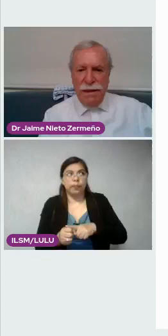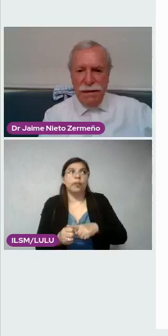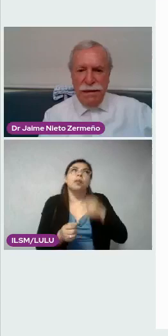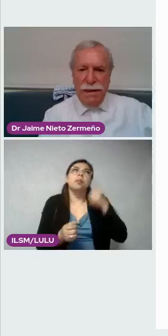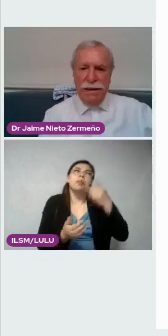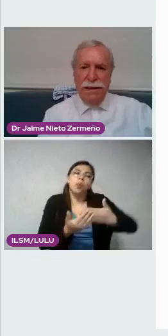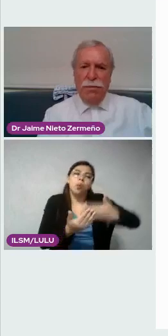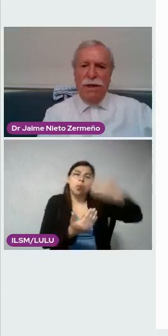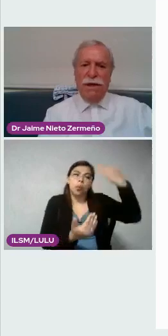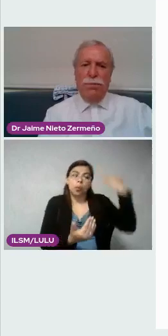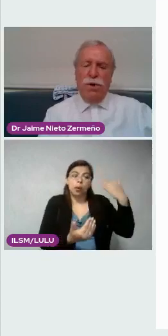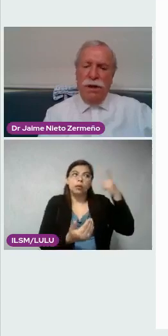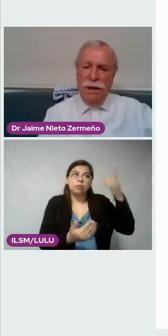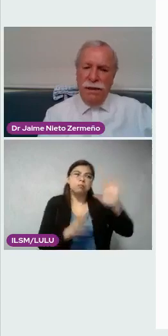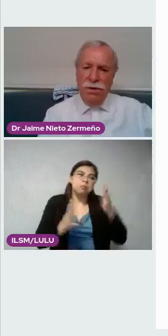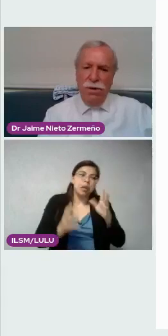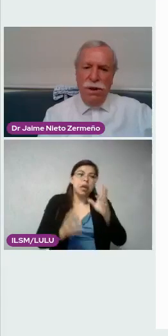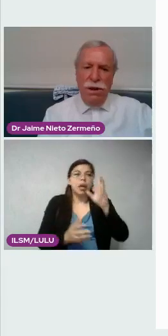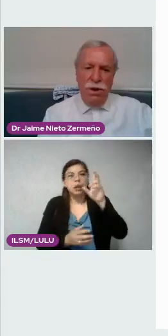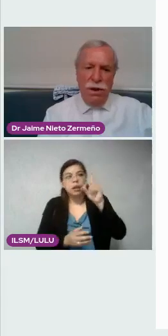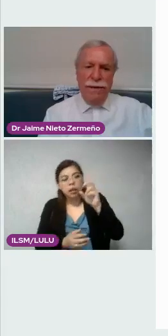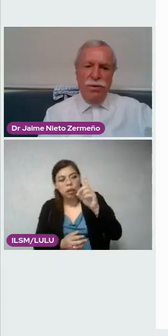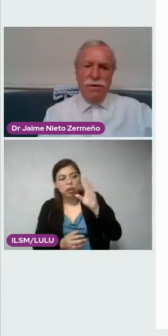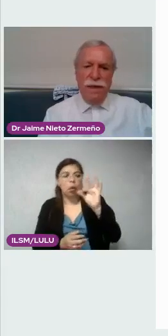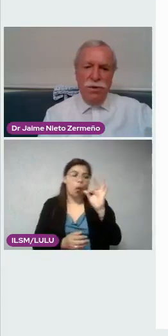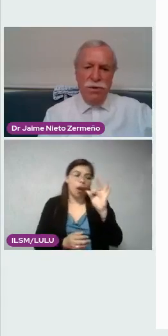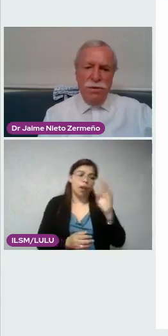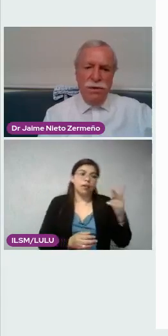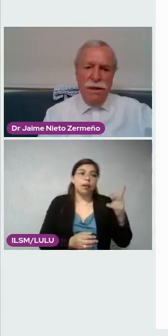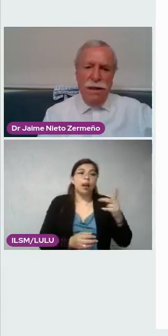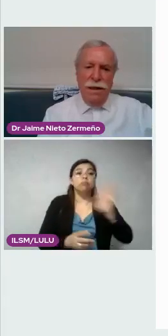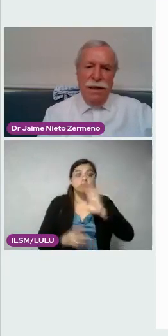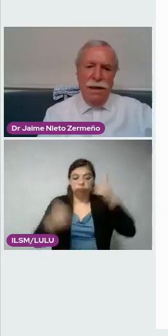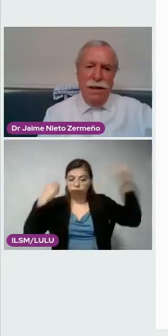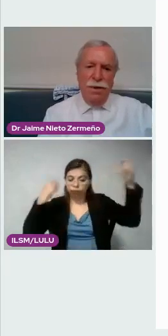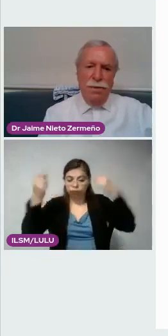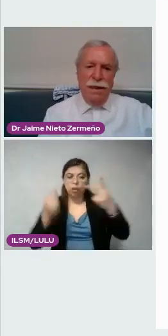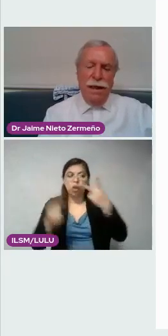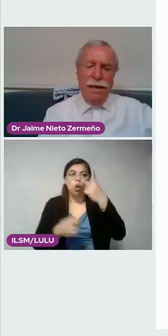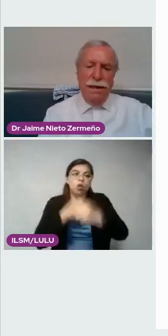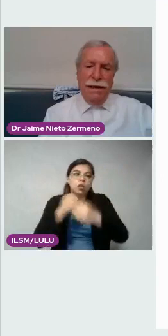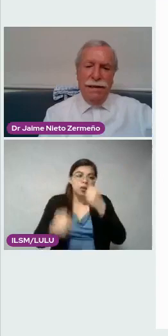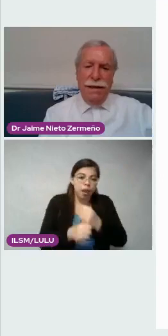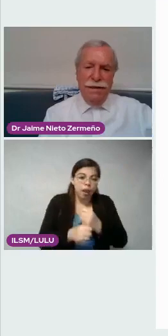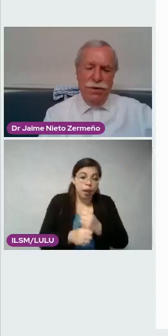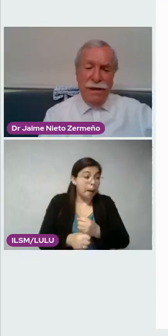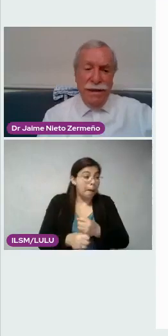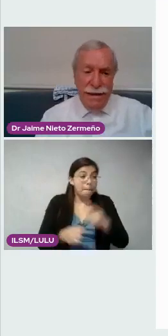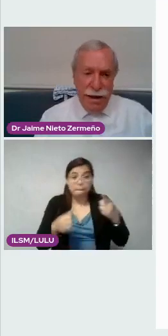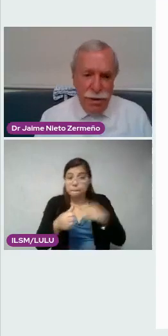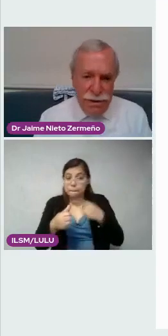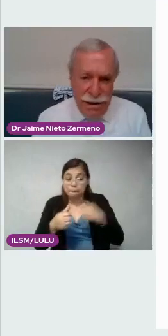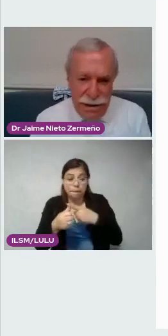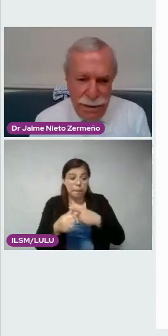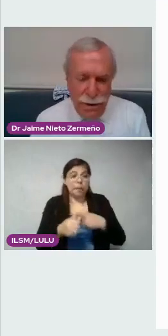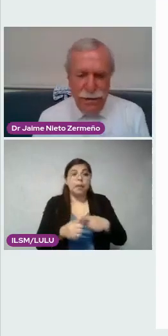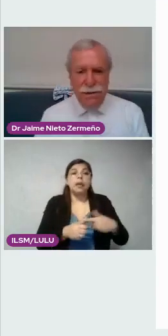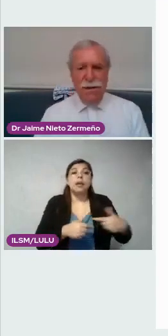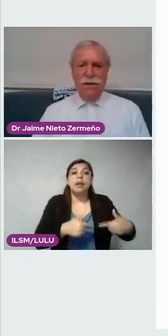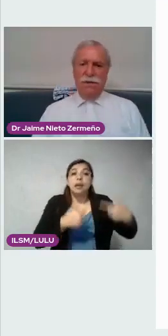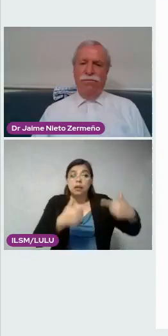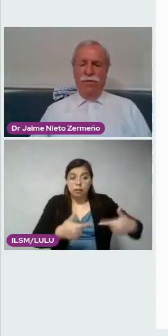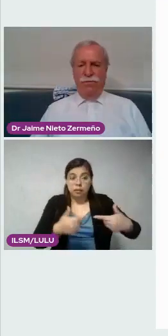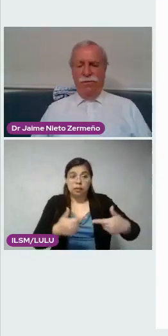residentes eran de 30 a 40 por generación, y duraban dos años. La quinta generación de internos, que se les